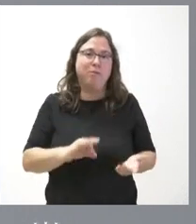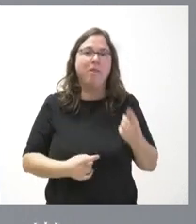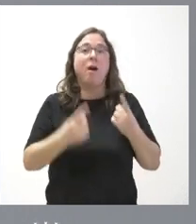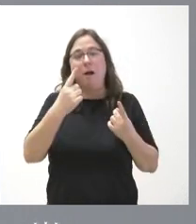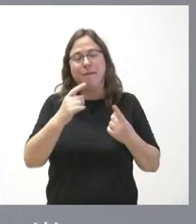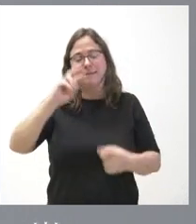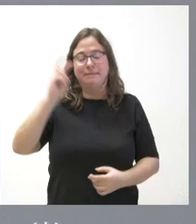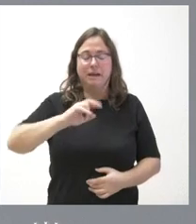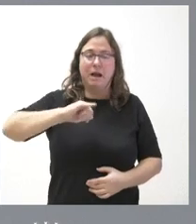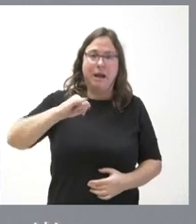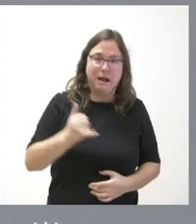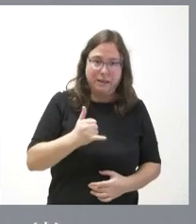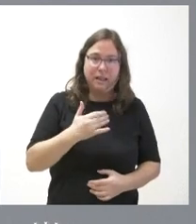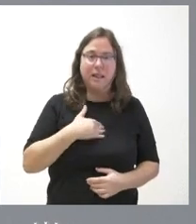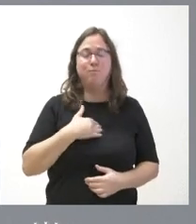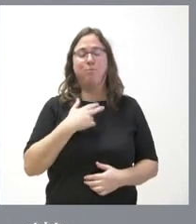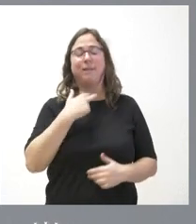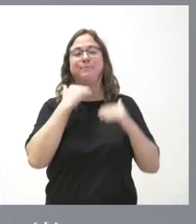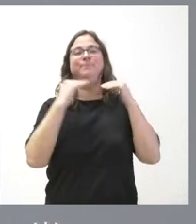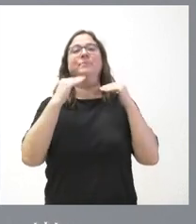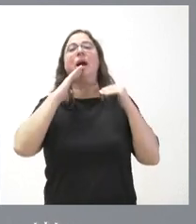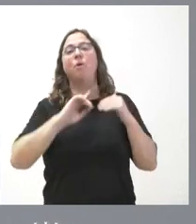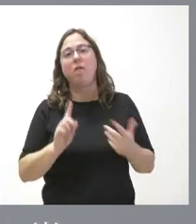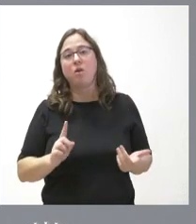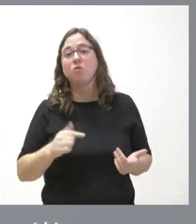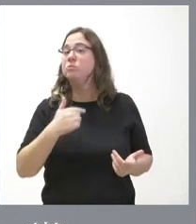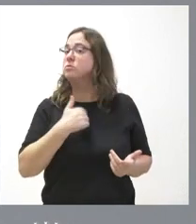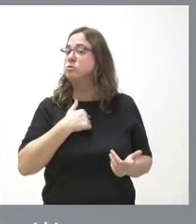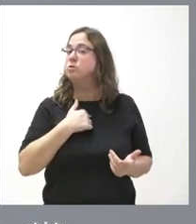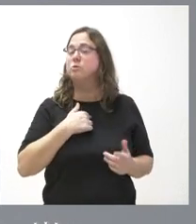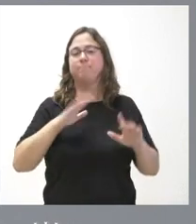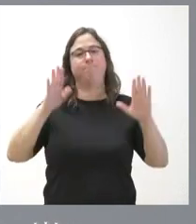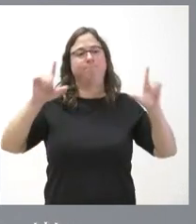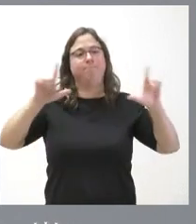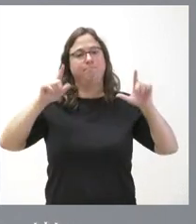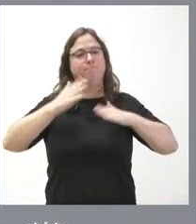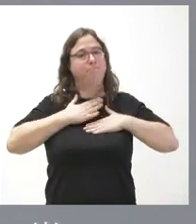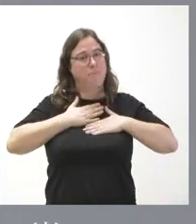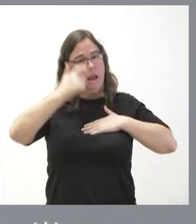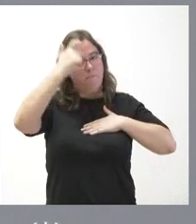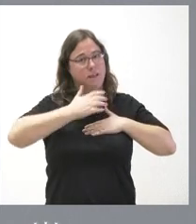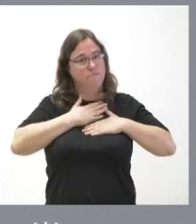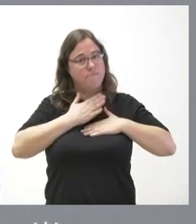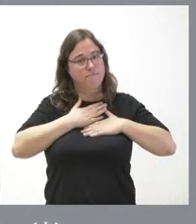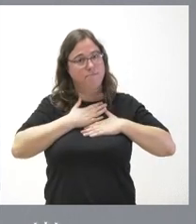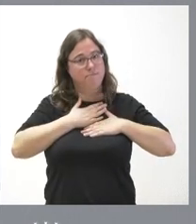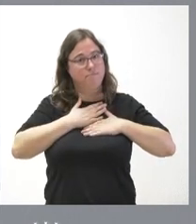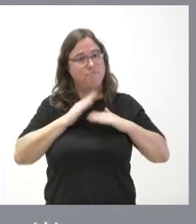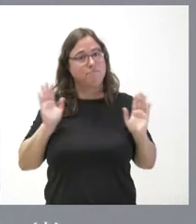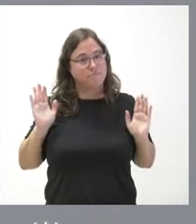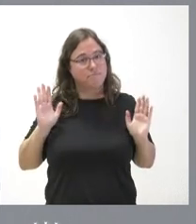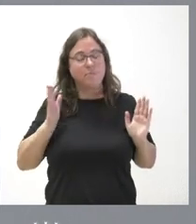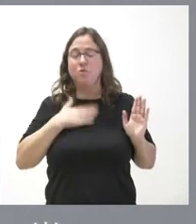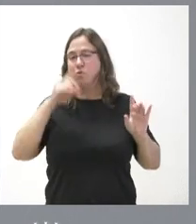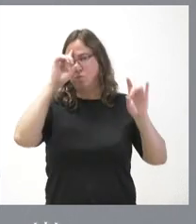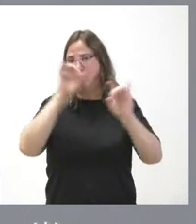cansado y quizá el tono será el más adecuado pero yo me tengo que poner en primera persona y en la parte que me corresponda a mí tengo muy